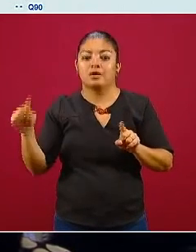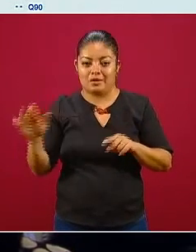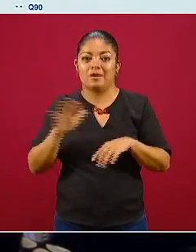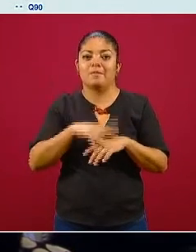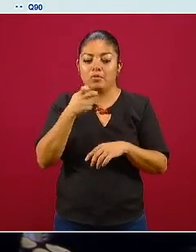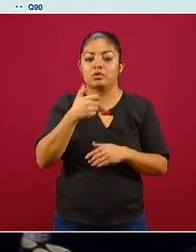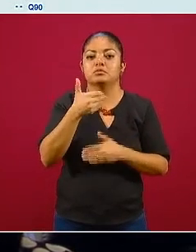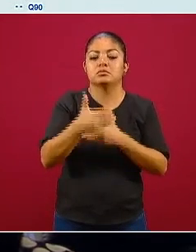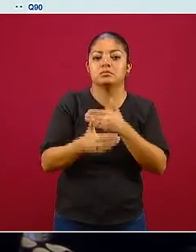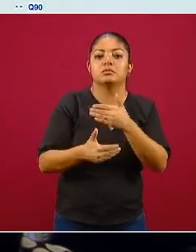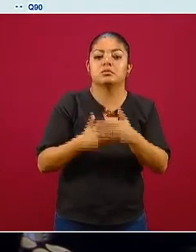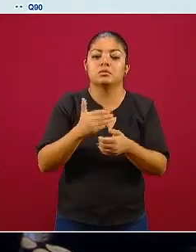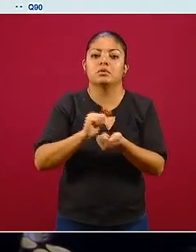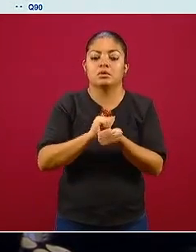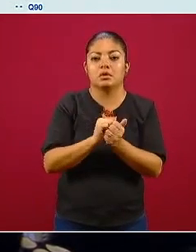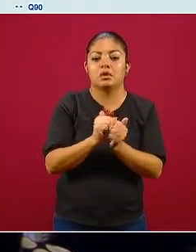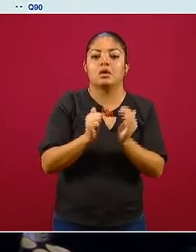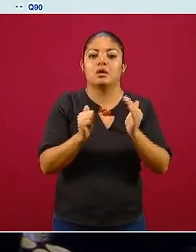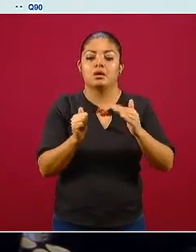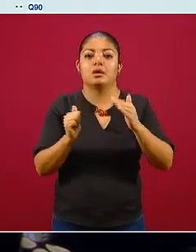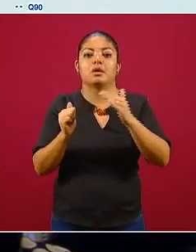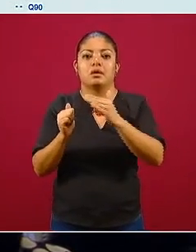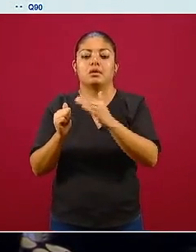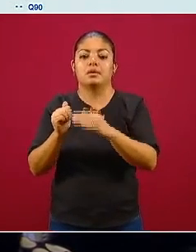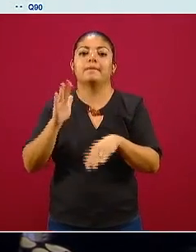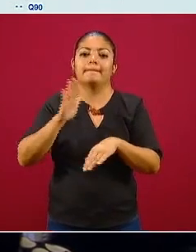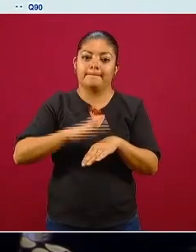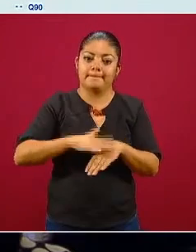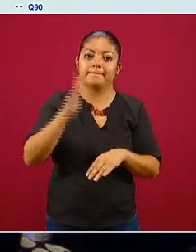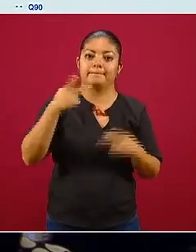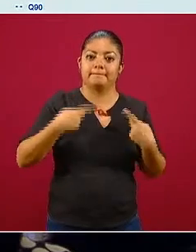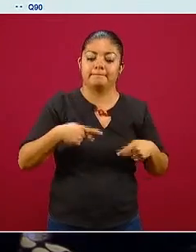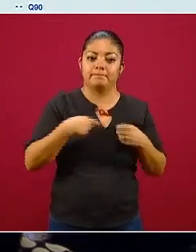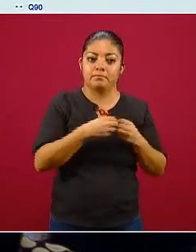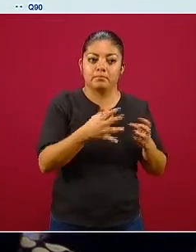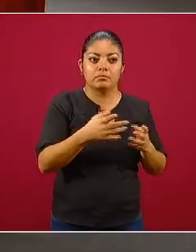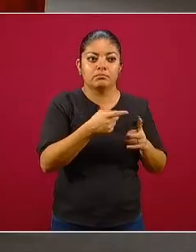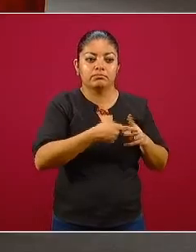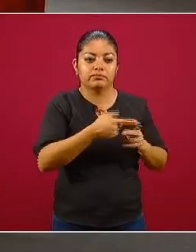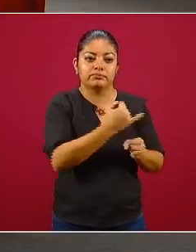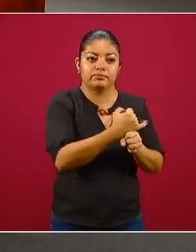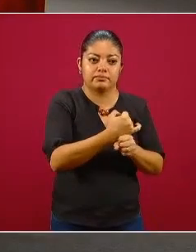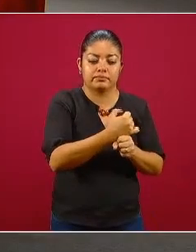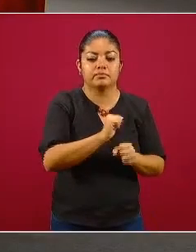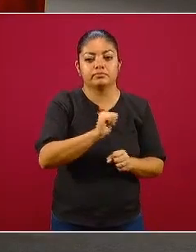progresivamente va convergiendo conforme hay mayor cantidad de datos la siguiente